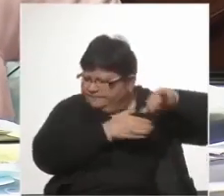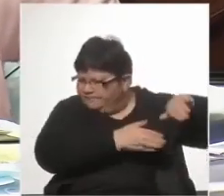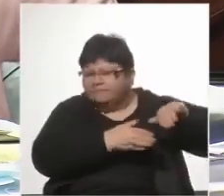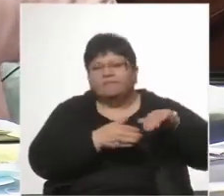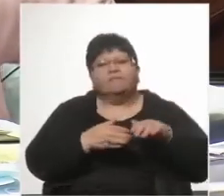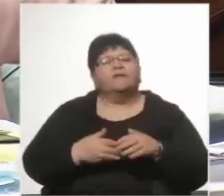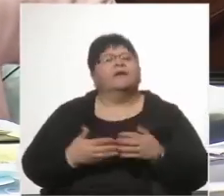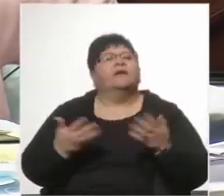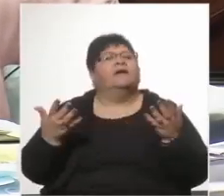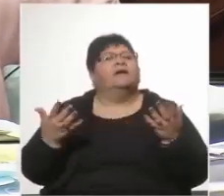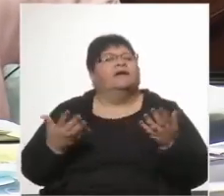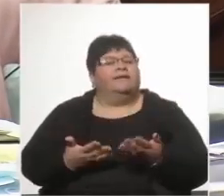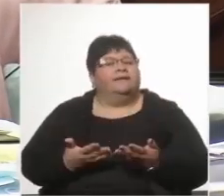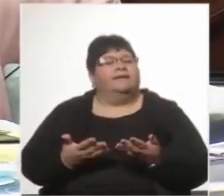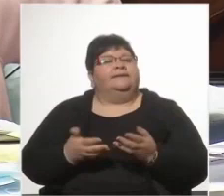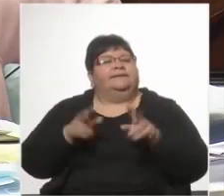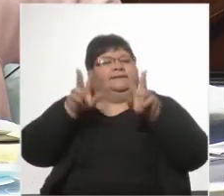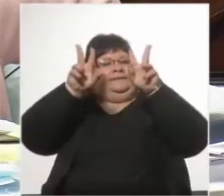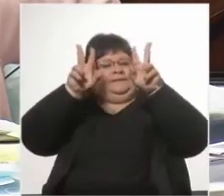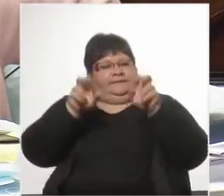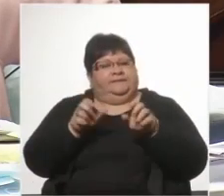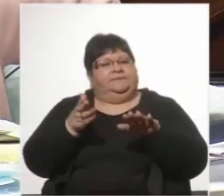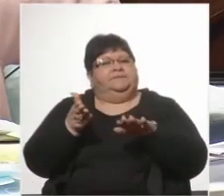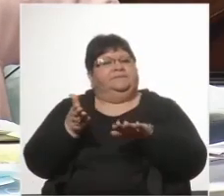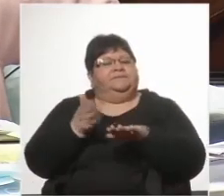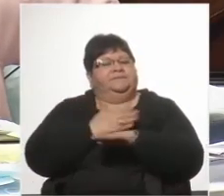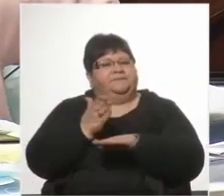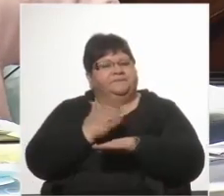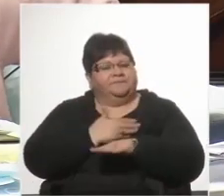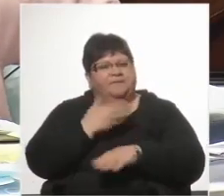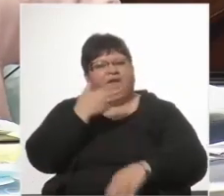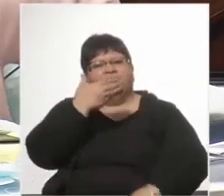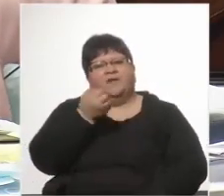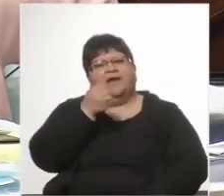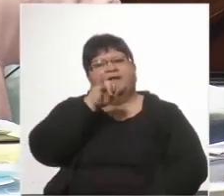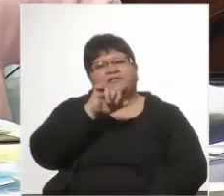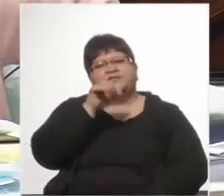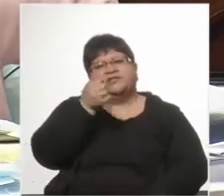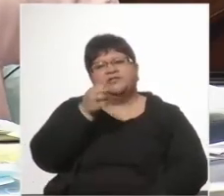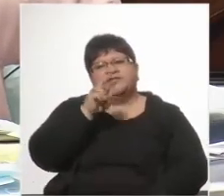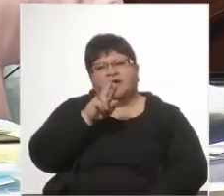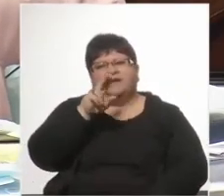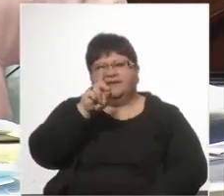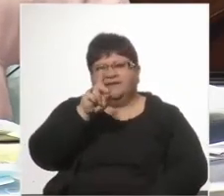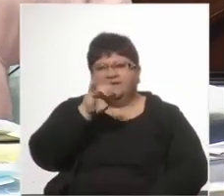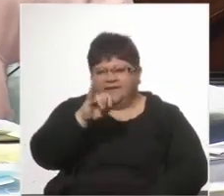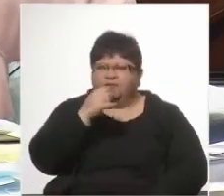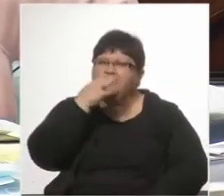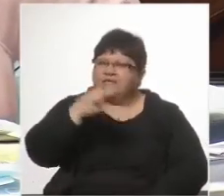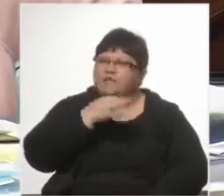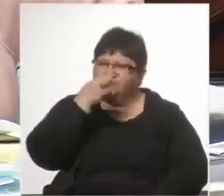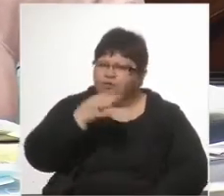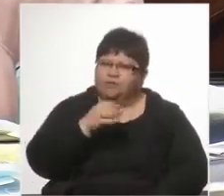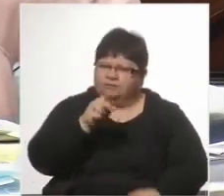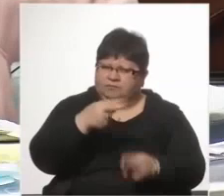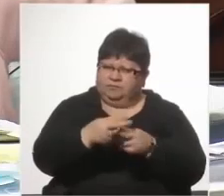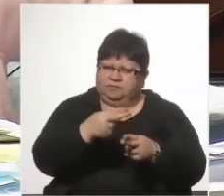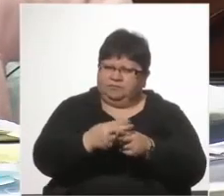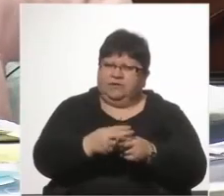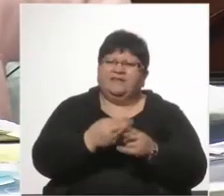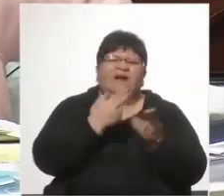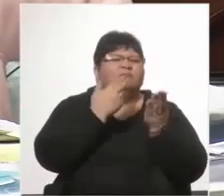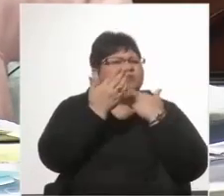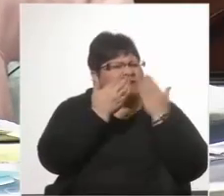asunto previo. El senador Bayardi hizo sistemáticamente, no quiero que lo tome como una alusión, y por otra parte estábamos